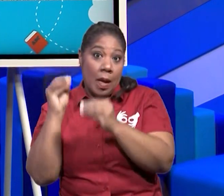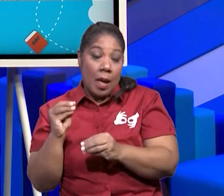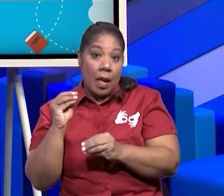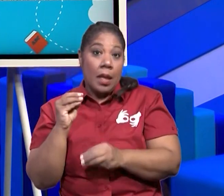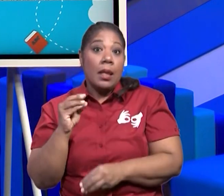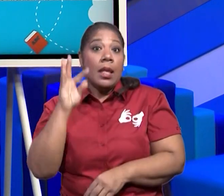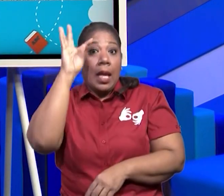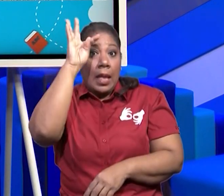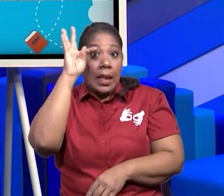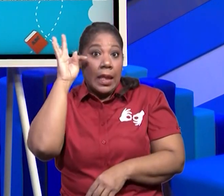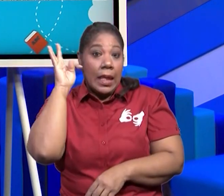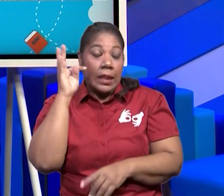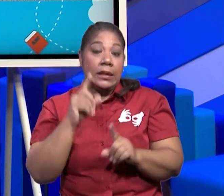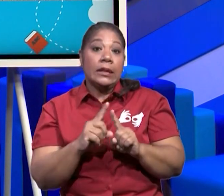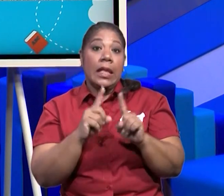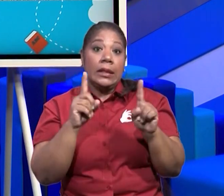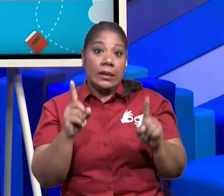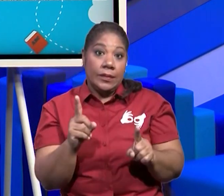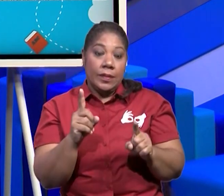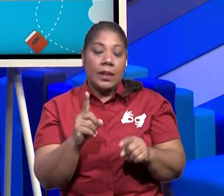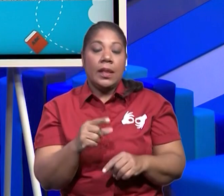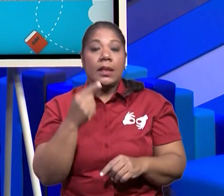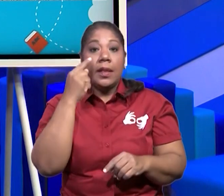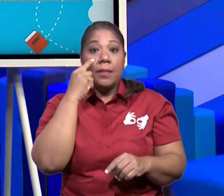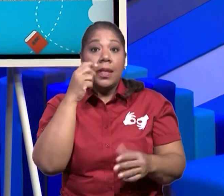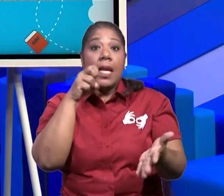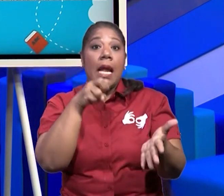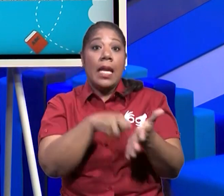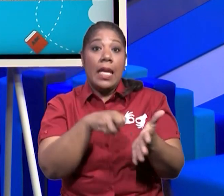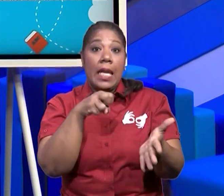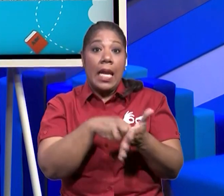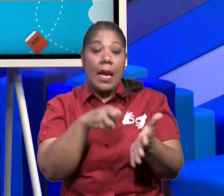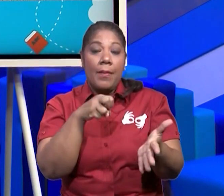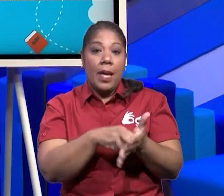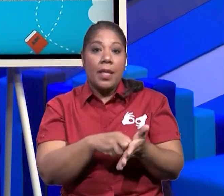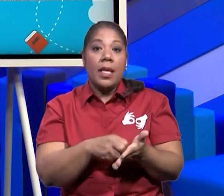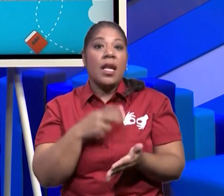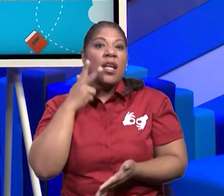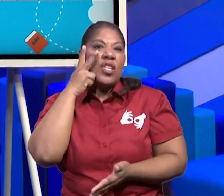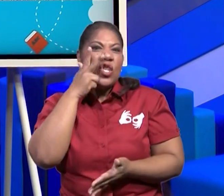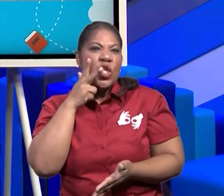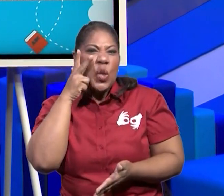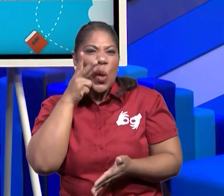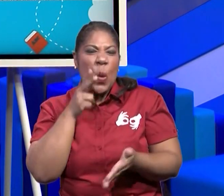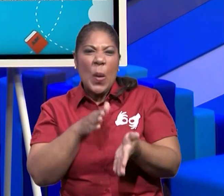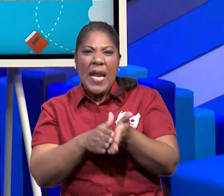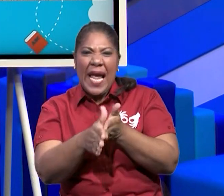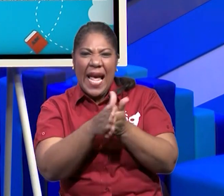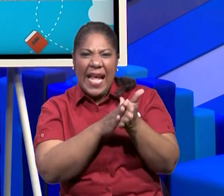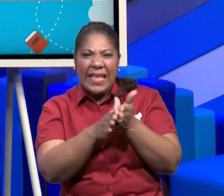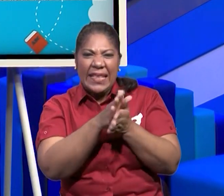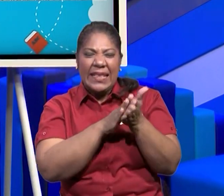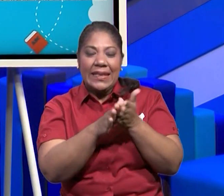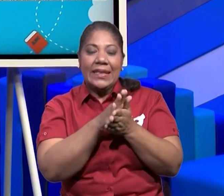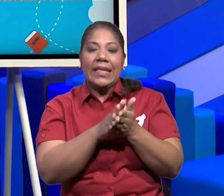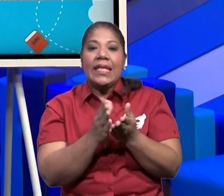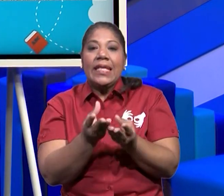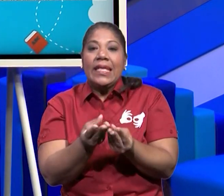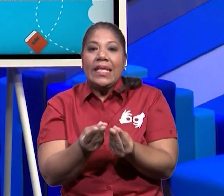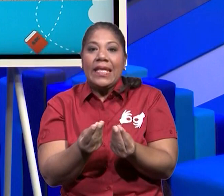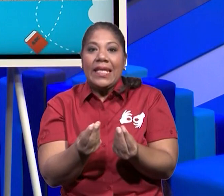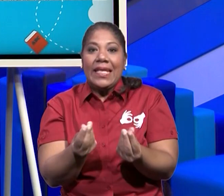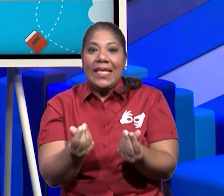tenemos aquí la madera, tenemos aquí la arcilla y acá tenemos la arena.